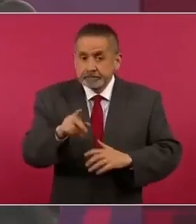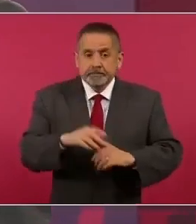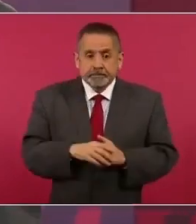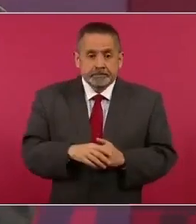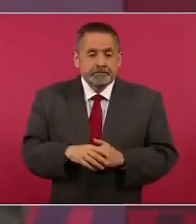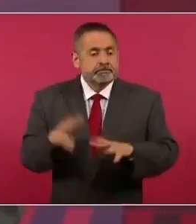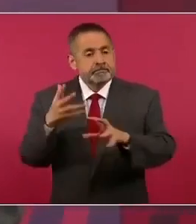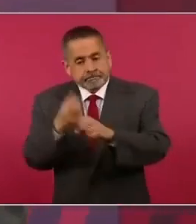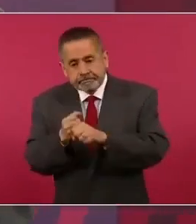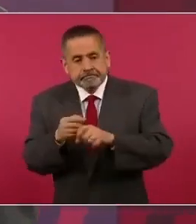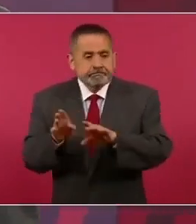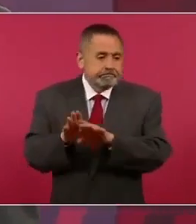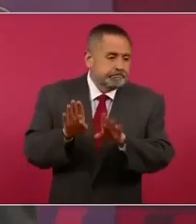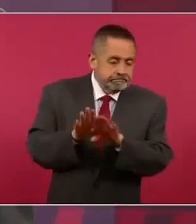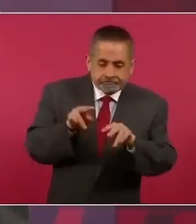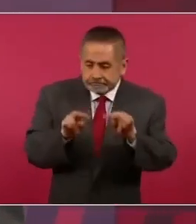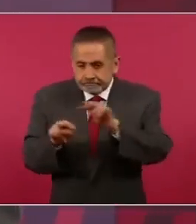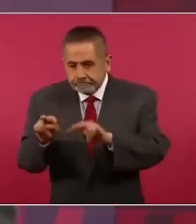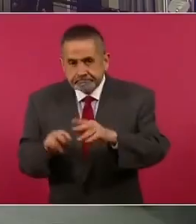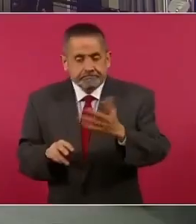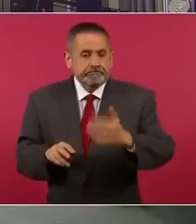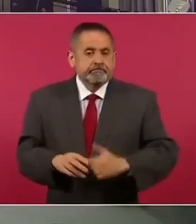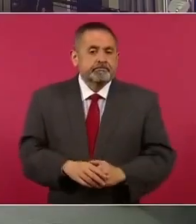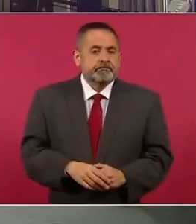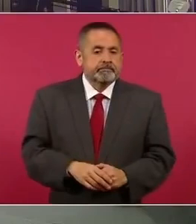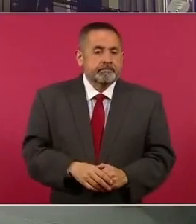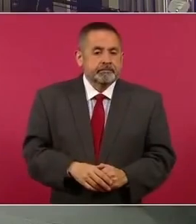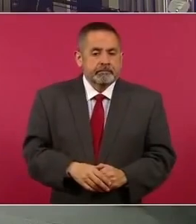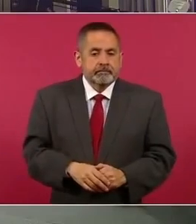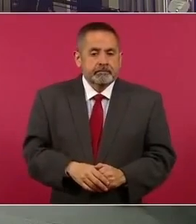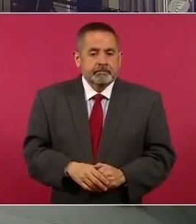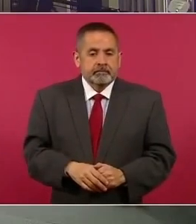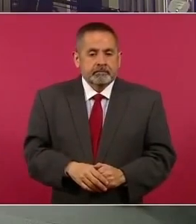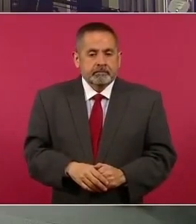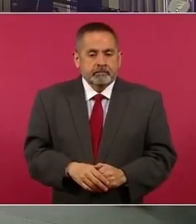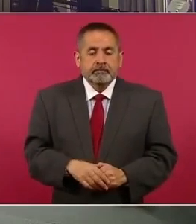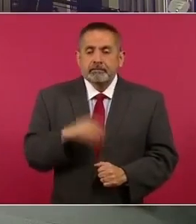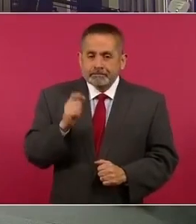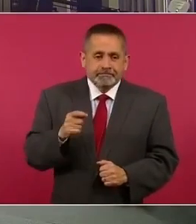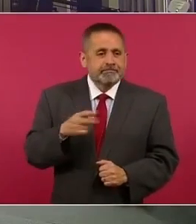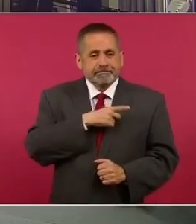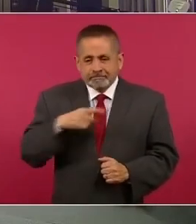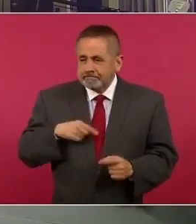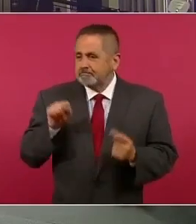los accidentes en el metro todo lo que se tiene que hacer